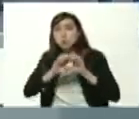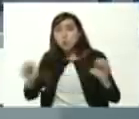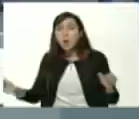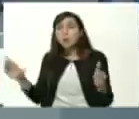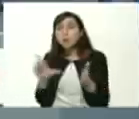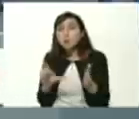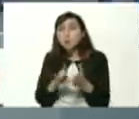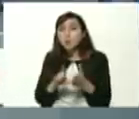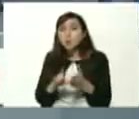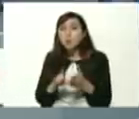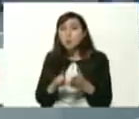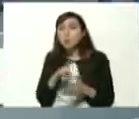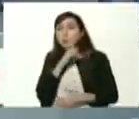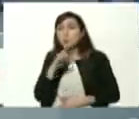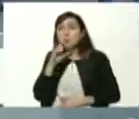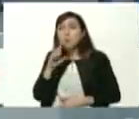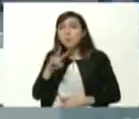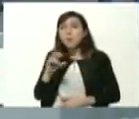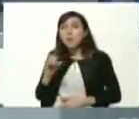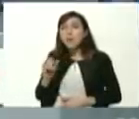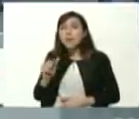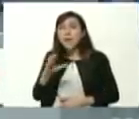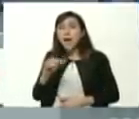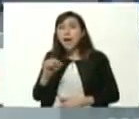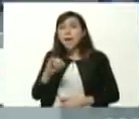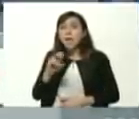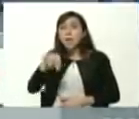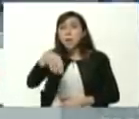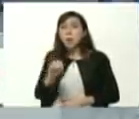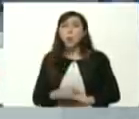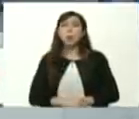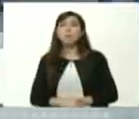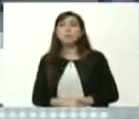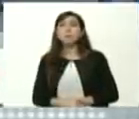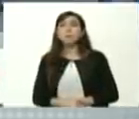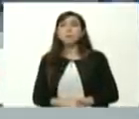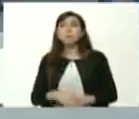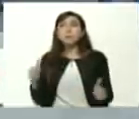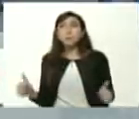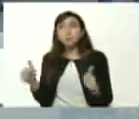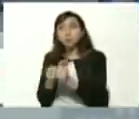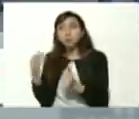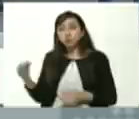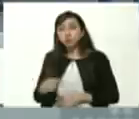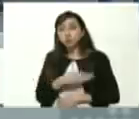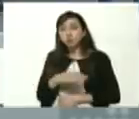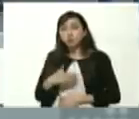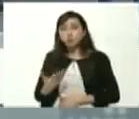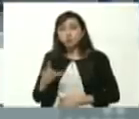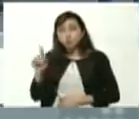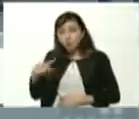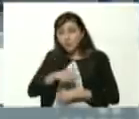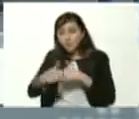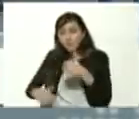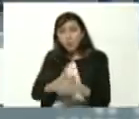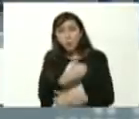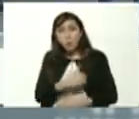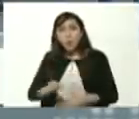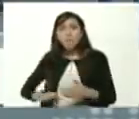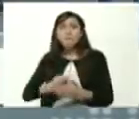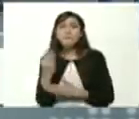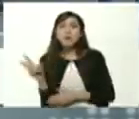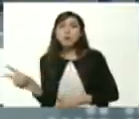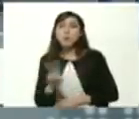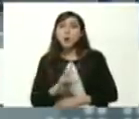Vignier Vizcaíno con el señor vicepresidente de la federación